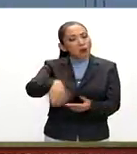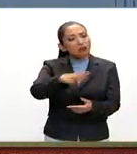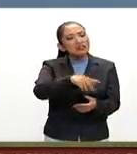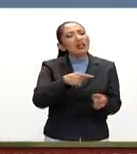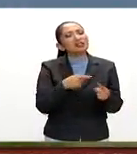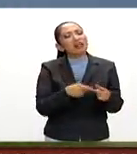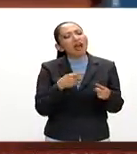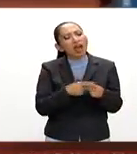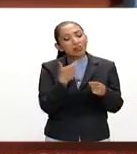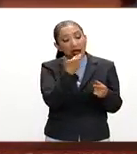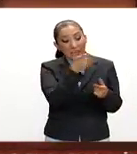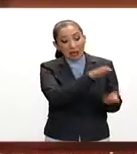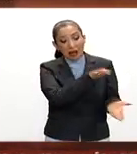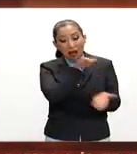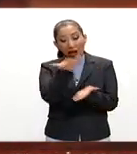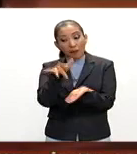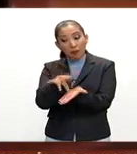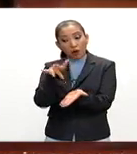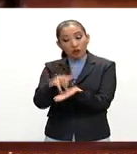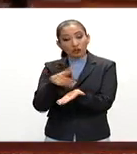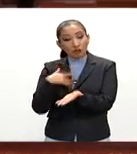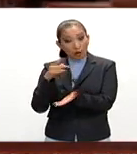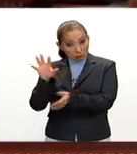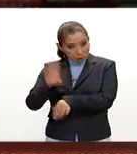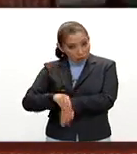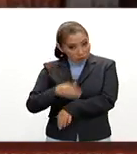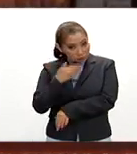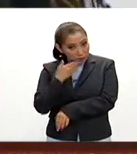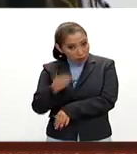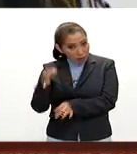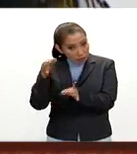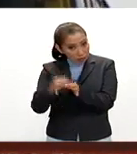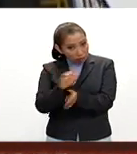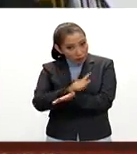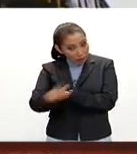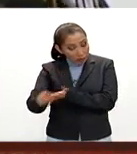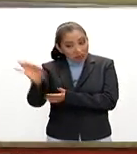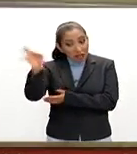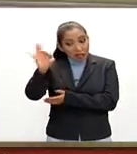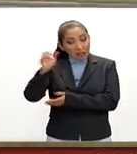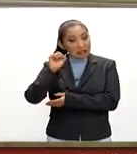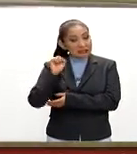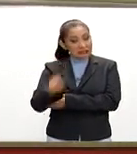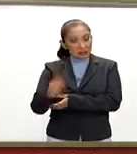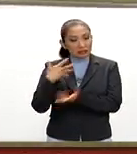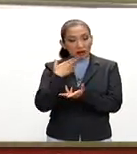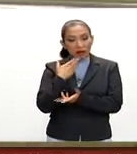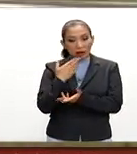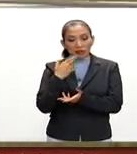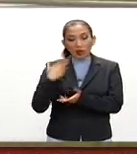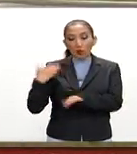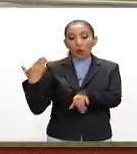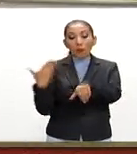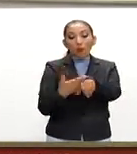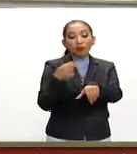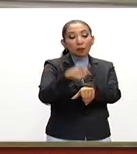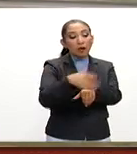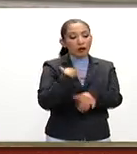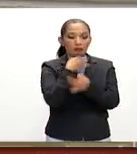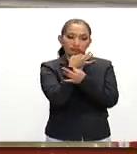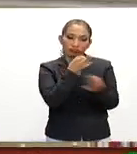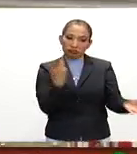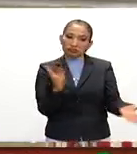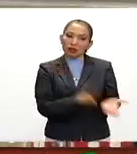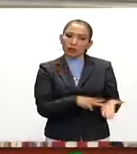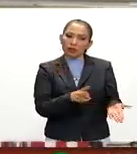determinar si los recursos que respaldan estos títulos son lícitos en caso de serlo se aplicará una multa por no declarar los